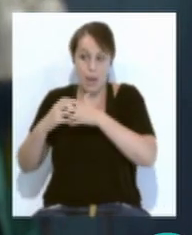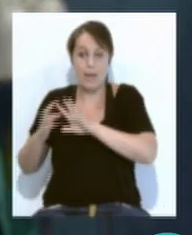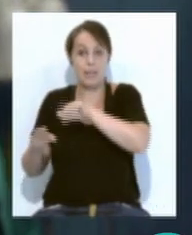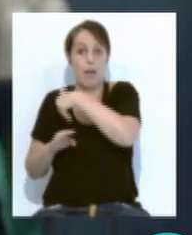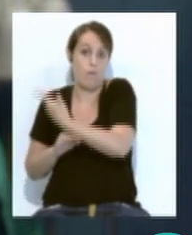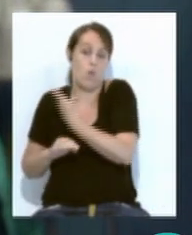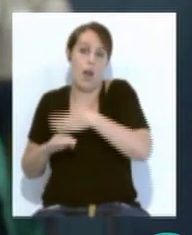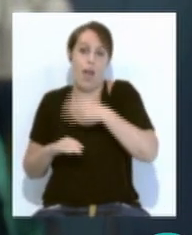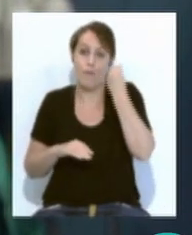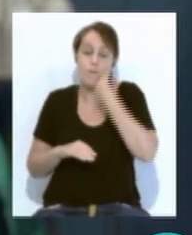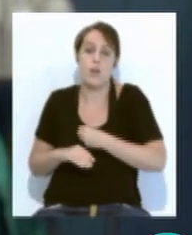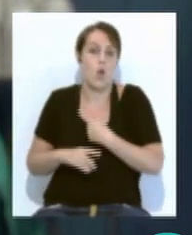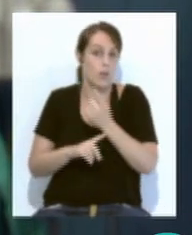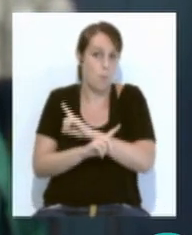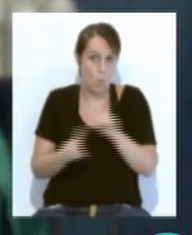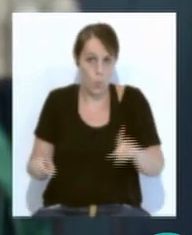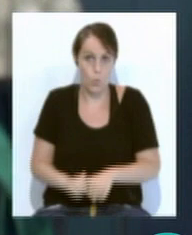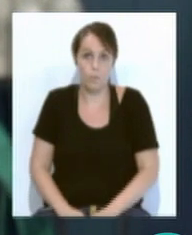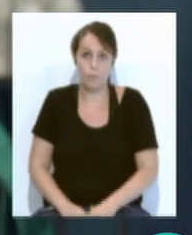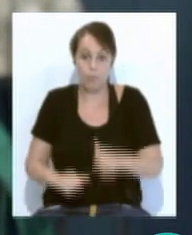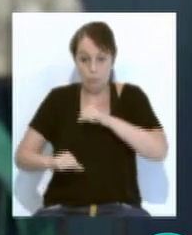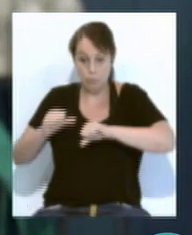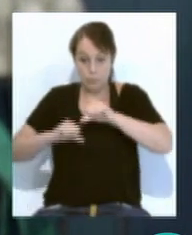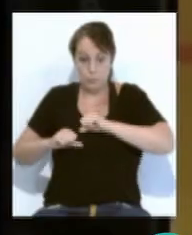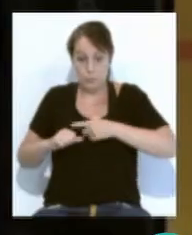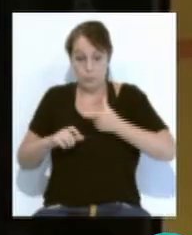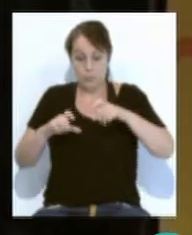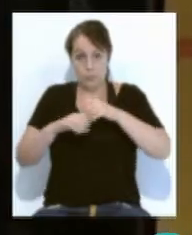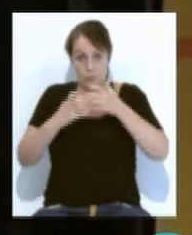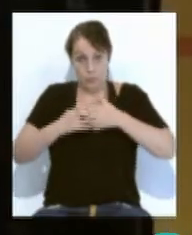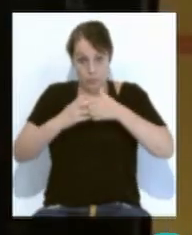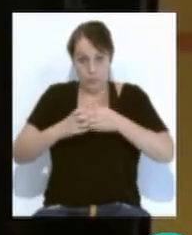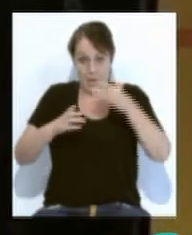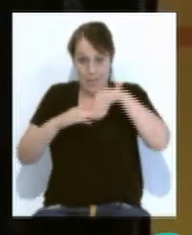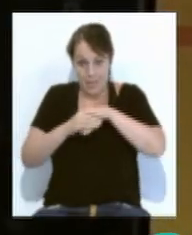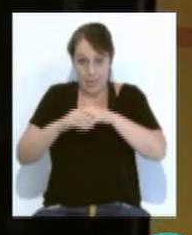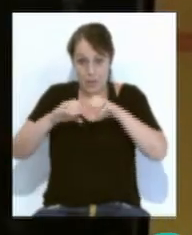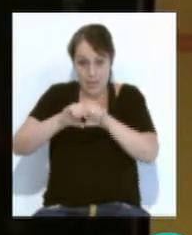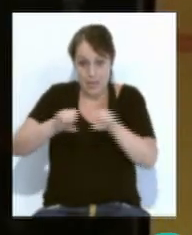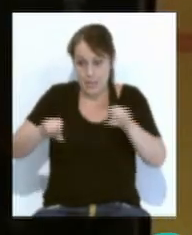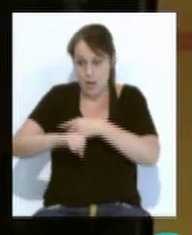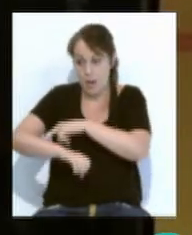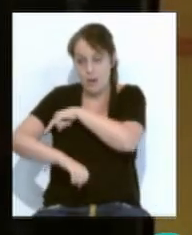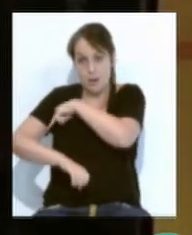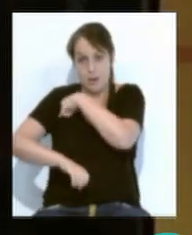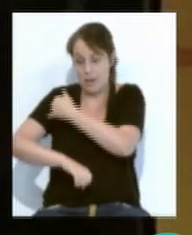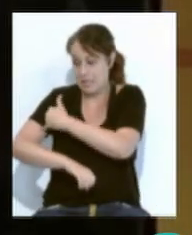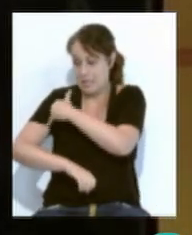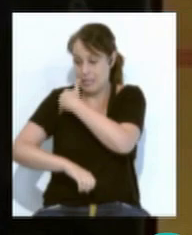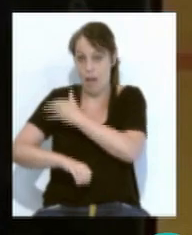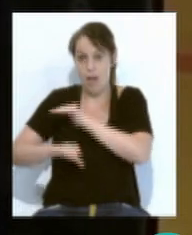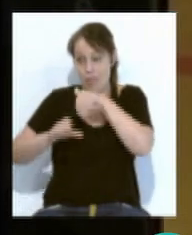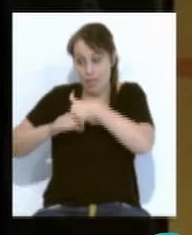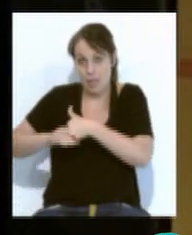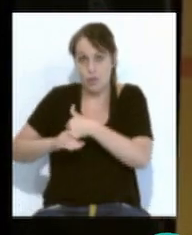circulación extracorpórea de la sangre. Los cirujanos introducen la prótesis utilizando las arterias axilar en la zona interior del hombro